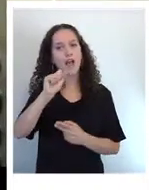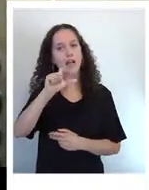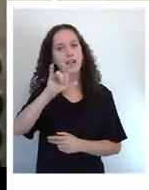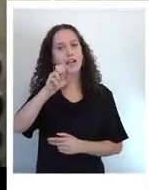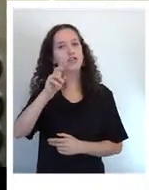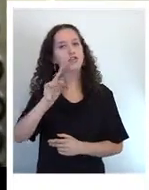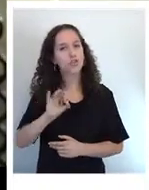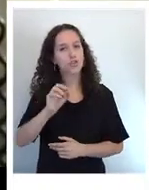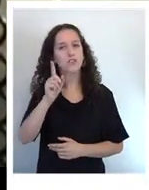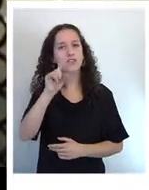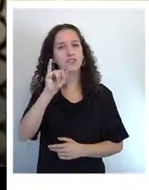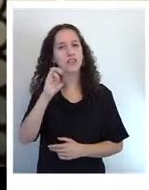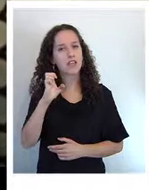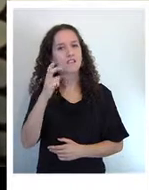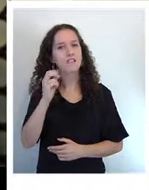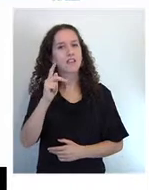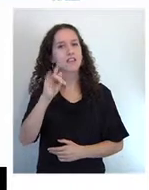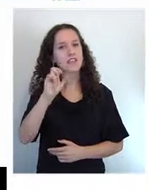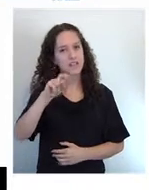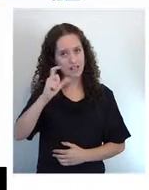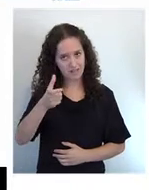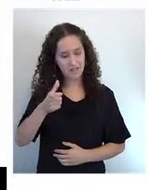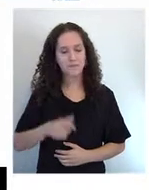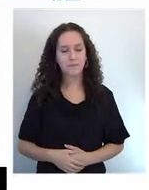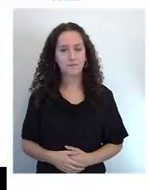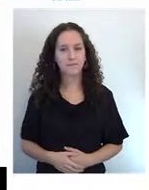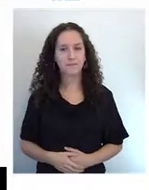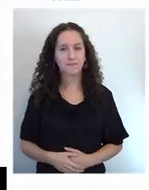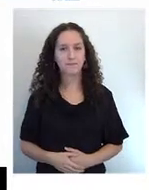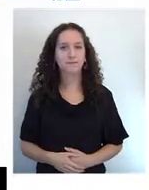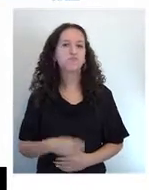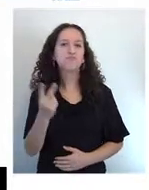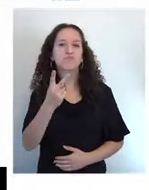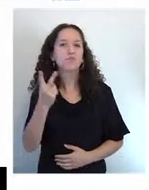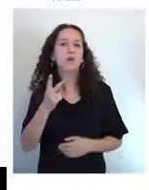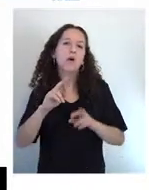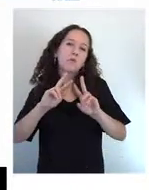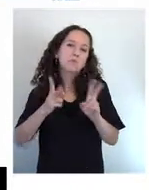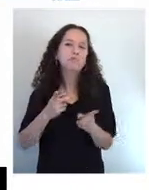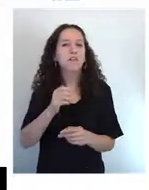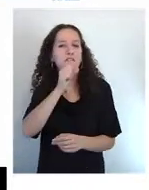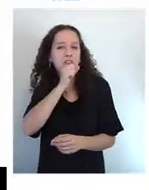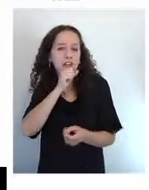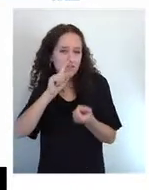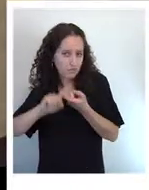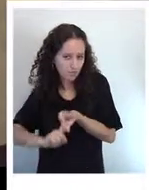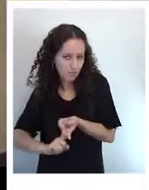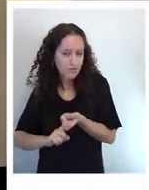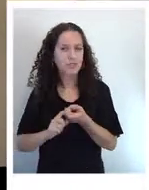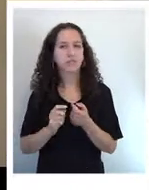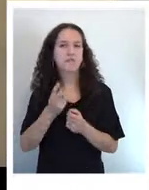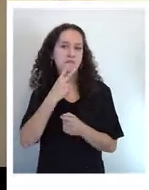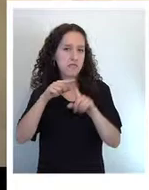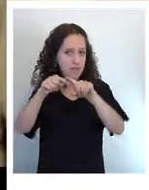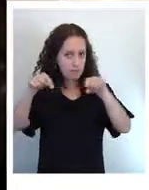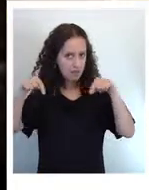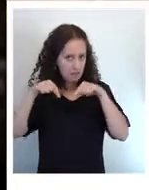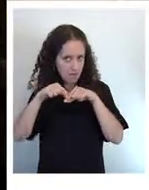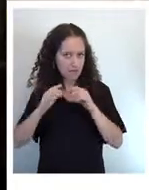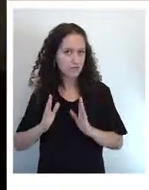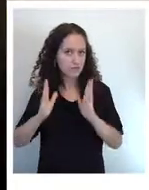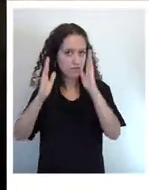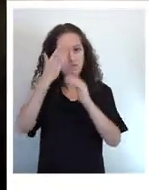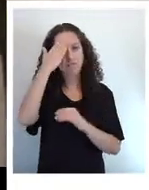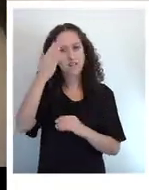Alejandro Sibekin, quienes representan a una pareja de ancianos que vive en un departamento frente al Cerro Santa Lucía en